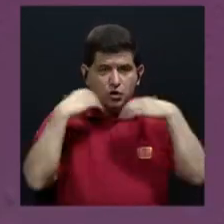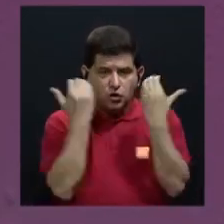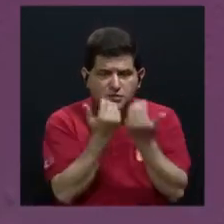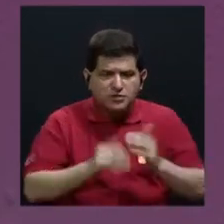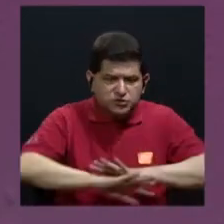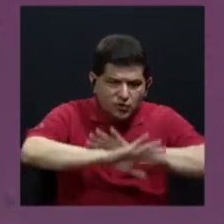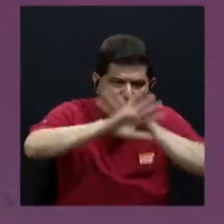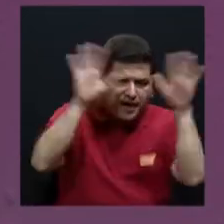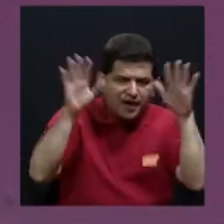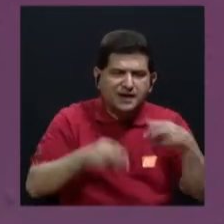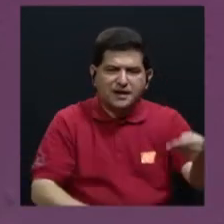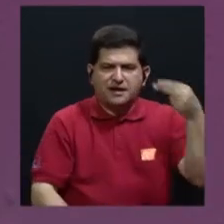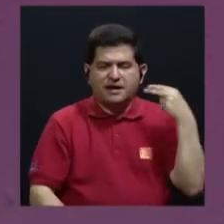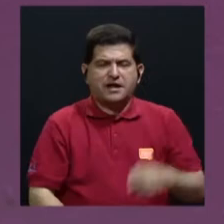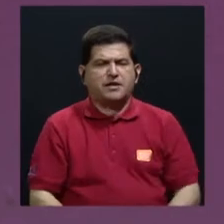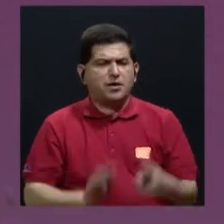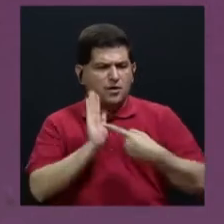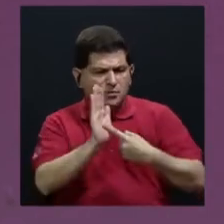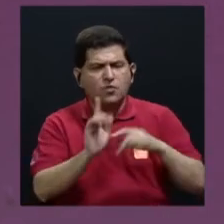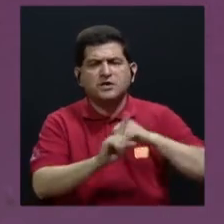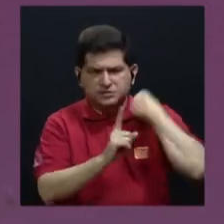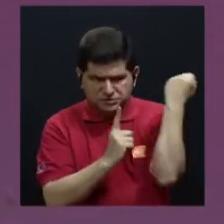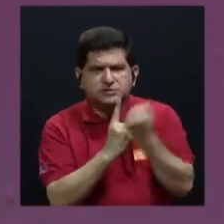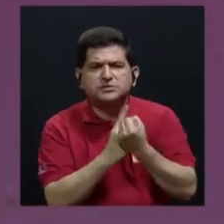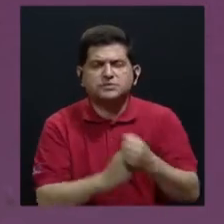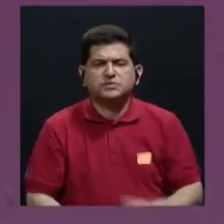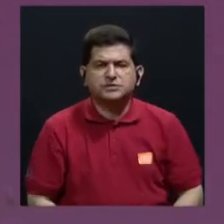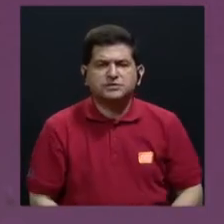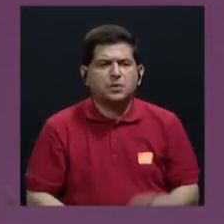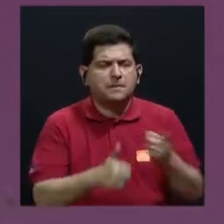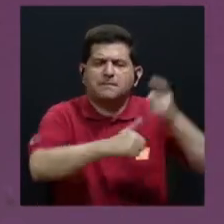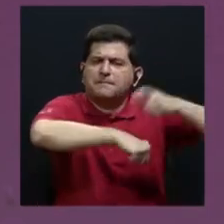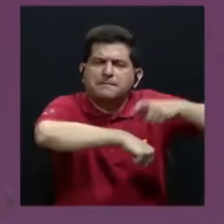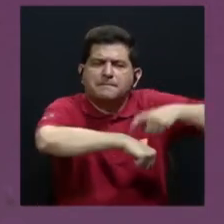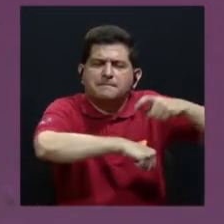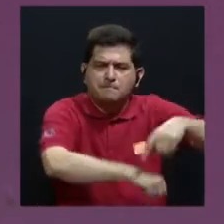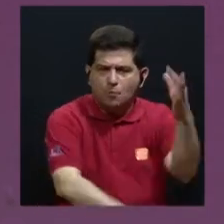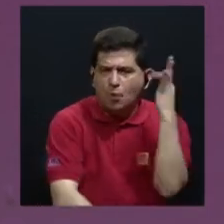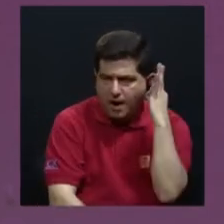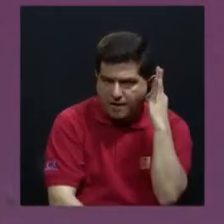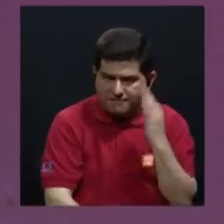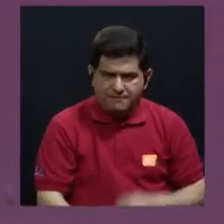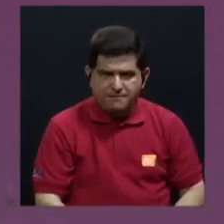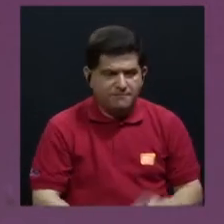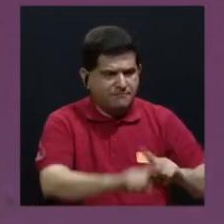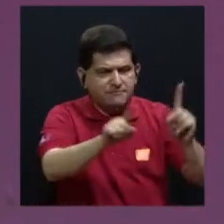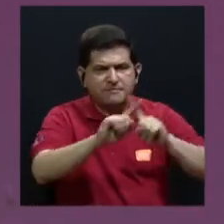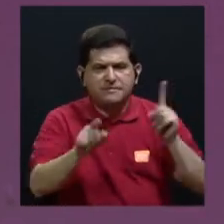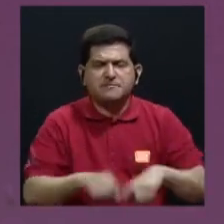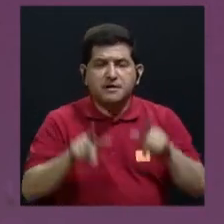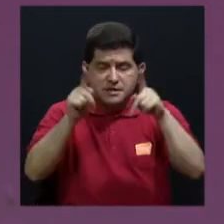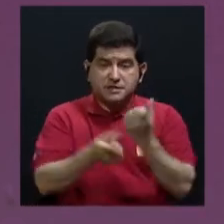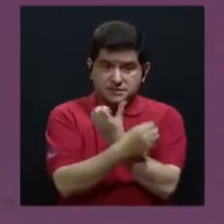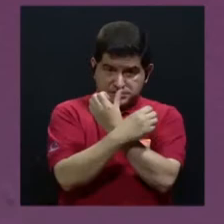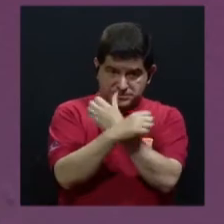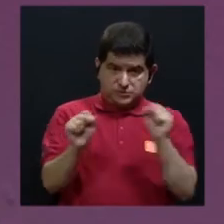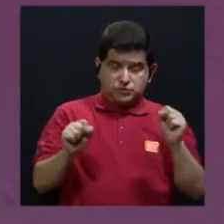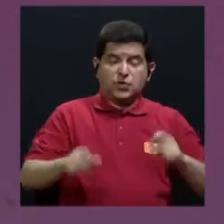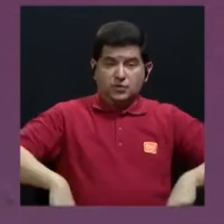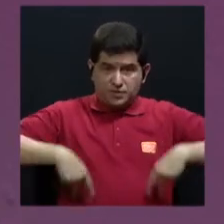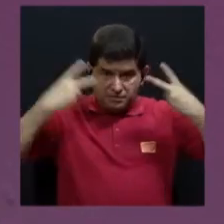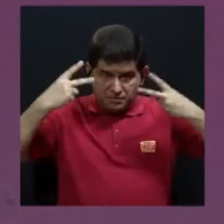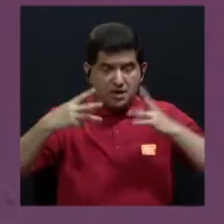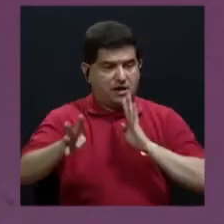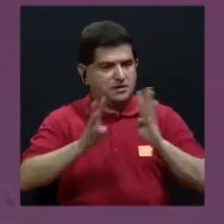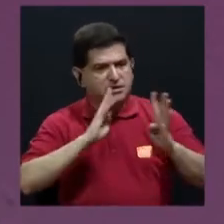es quien registra los hechos, ¿verdad? Y fue como el primer momento en que las mujeres y muchos sobrevivientes del conflicto armado interno